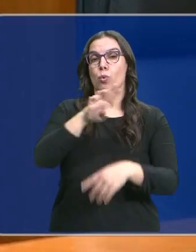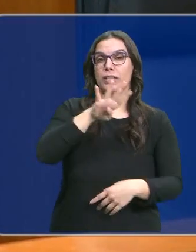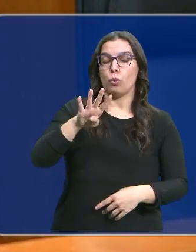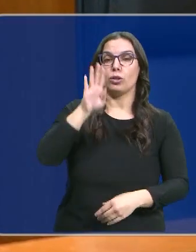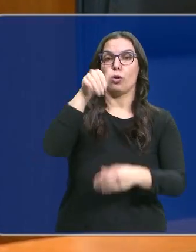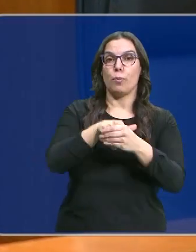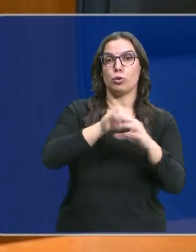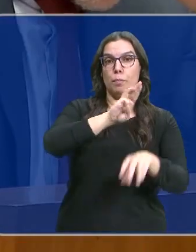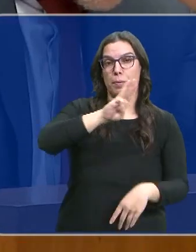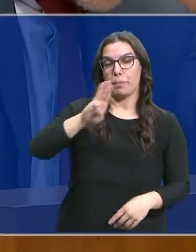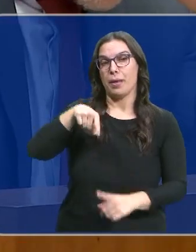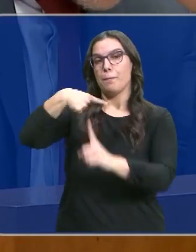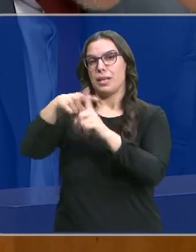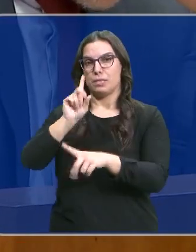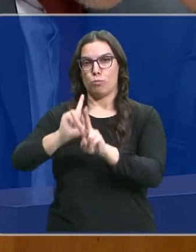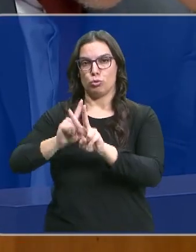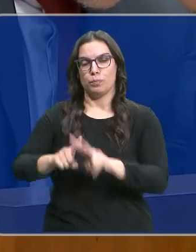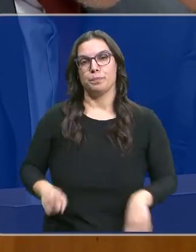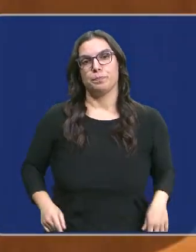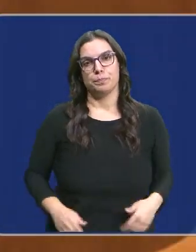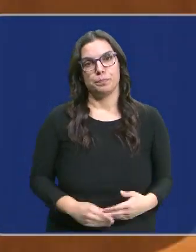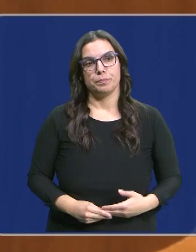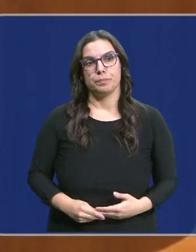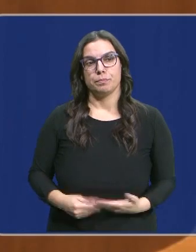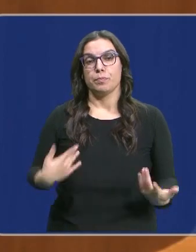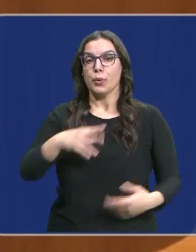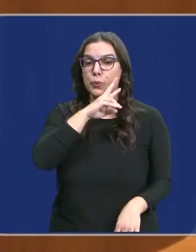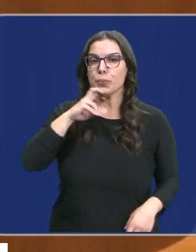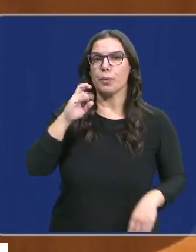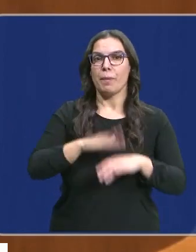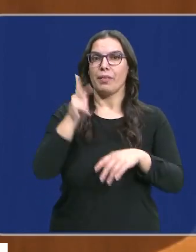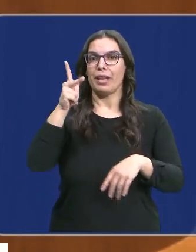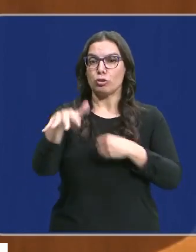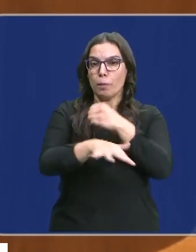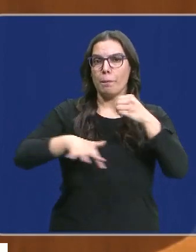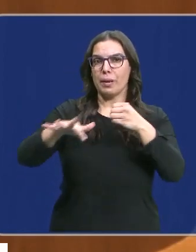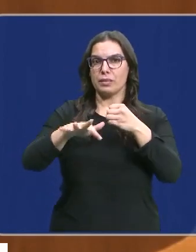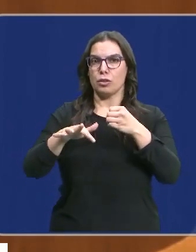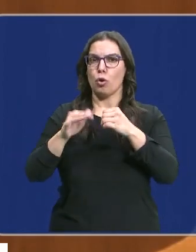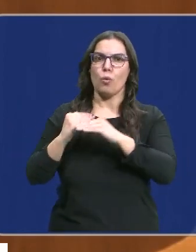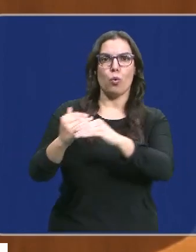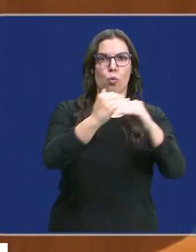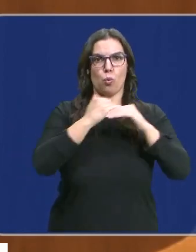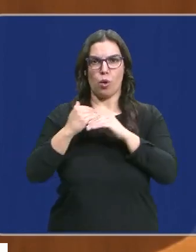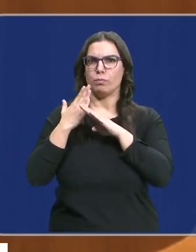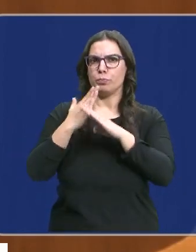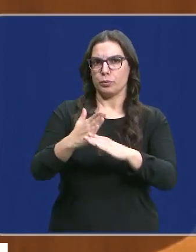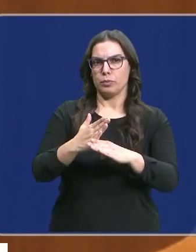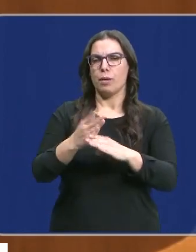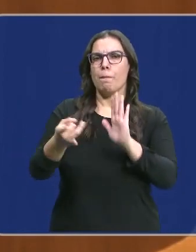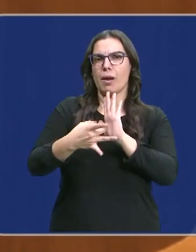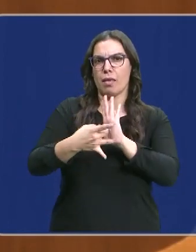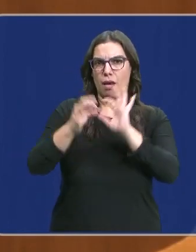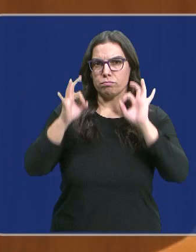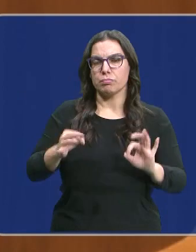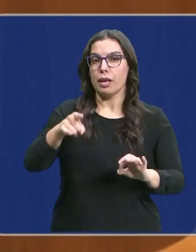44 votos del Partido Popular y los de Vox. Velar por que se garanticen los derechos esenciales y que estos sean igualitarios, suficientes y